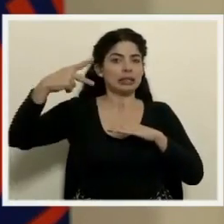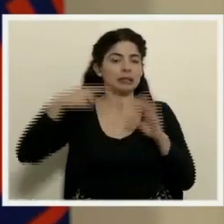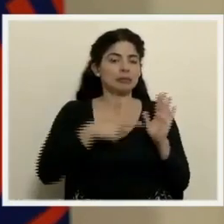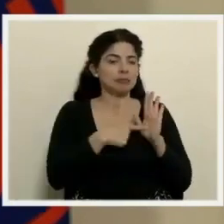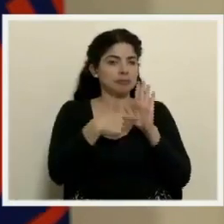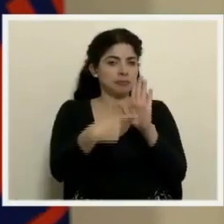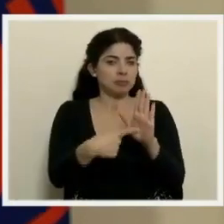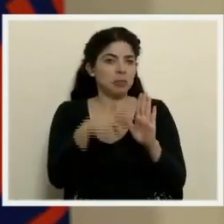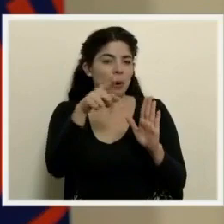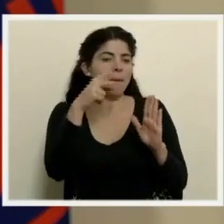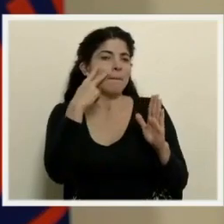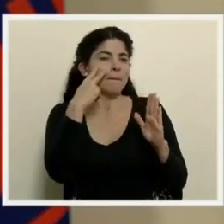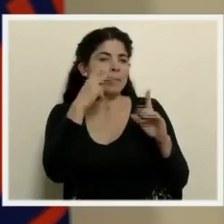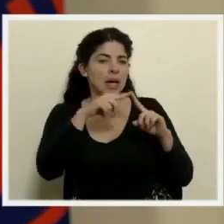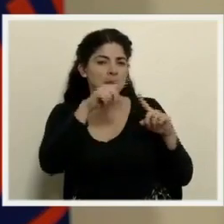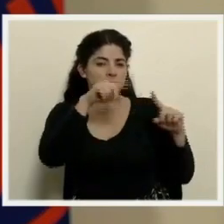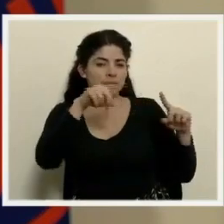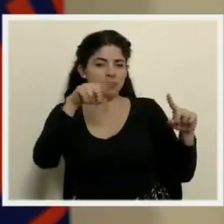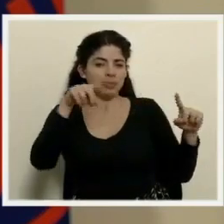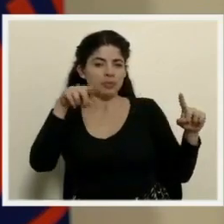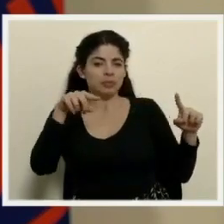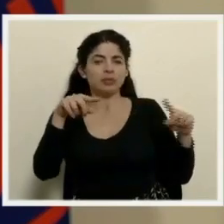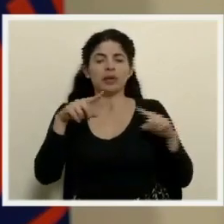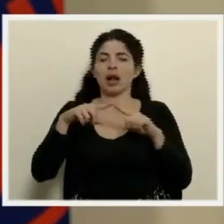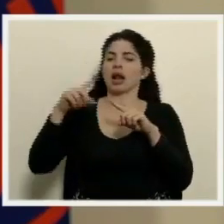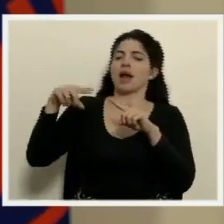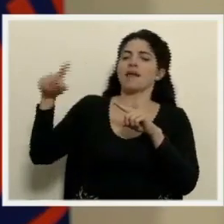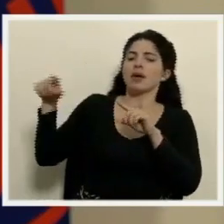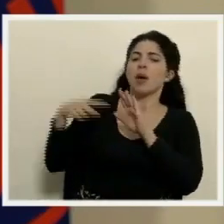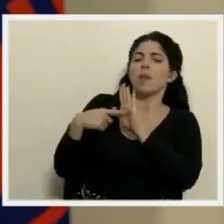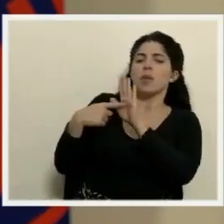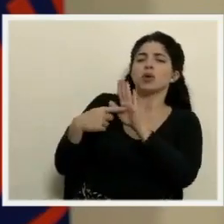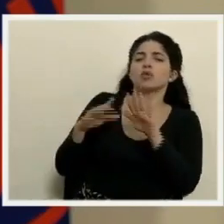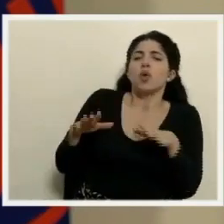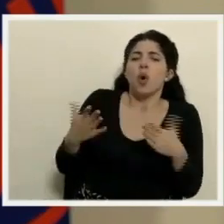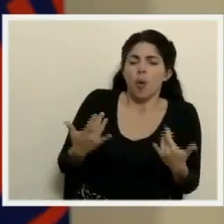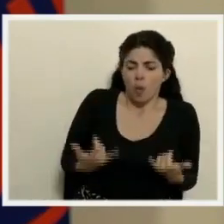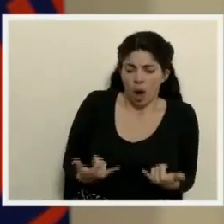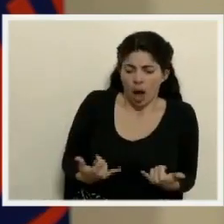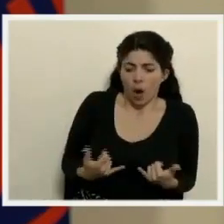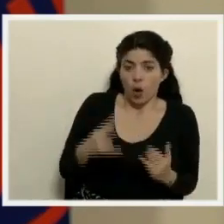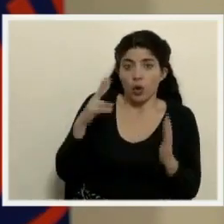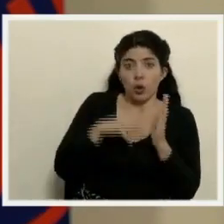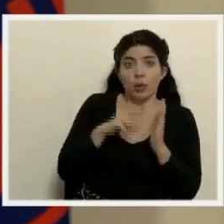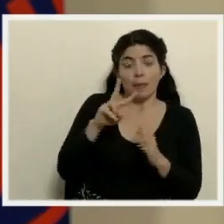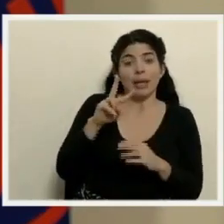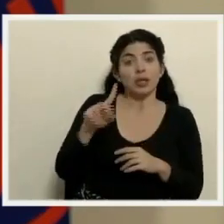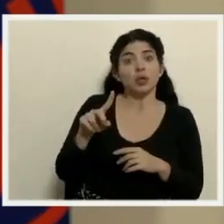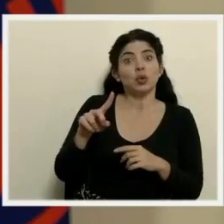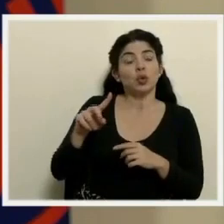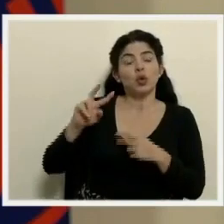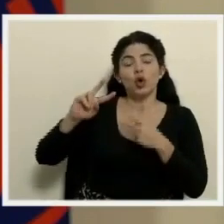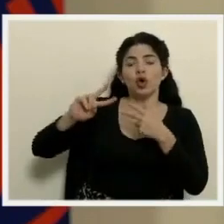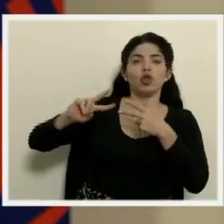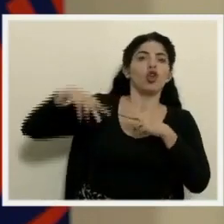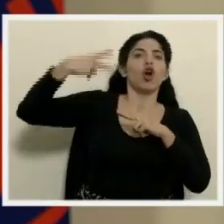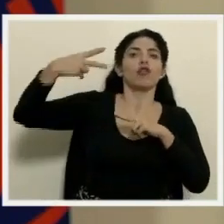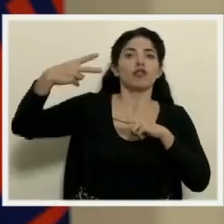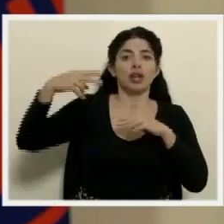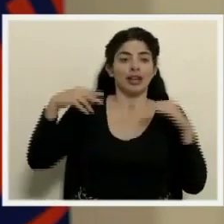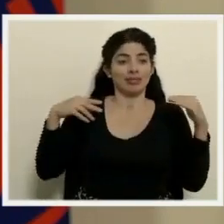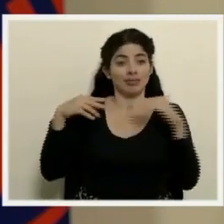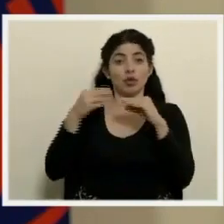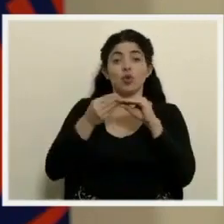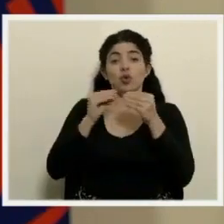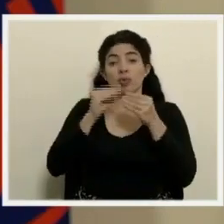observar cómo llegamos prácticamente a duplicar en el 2021. En estas últimas semanas,